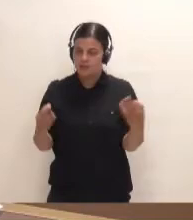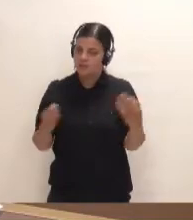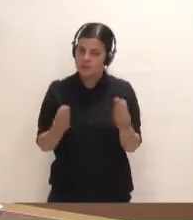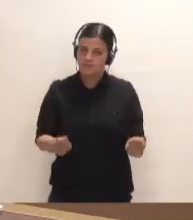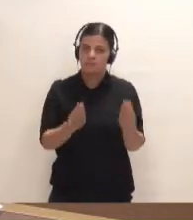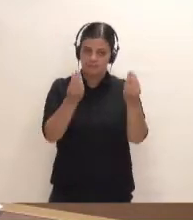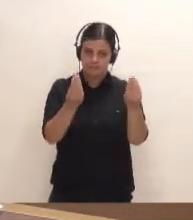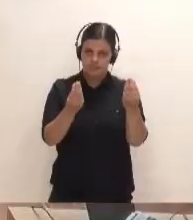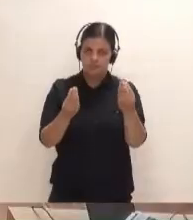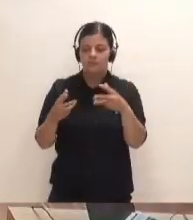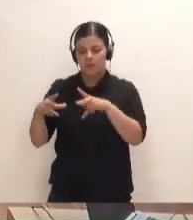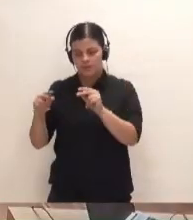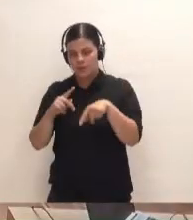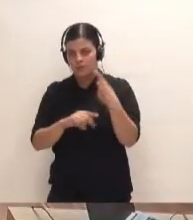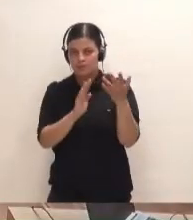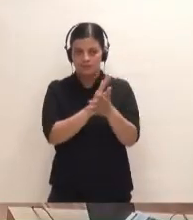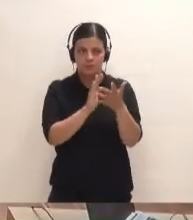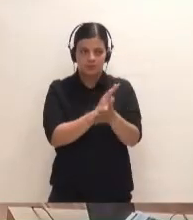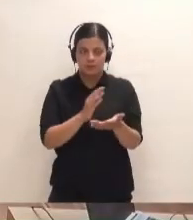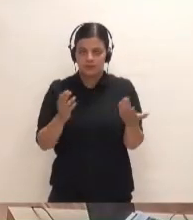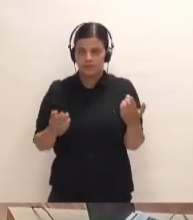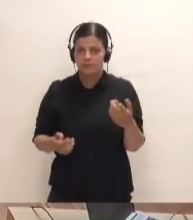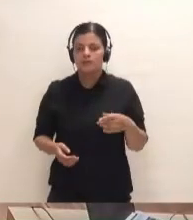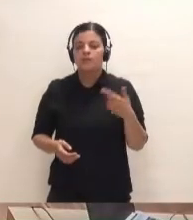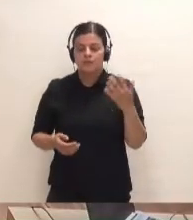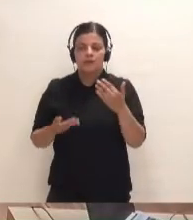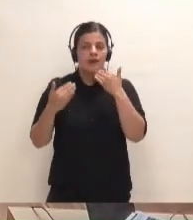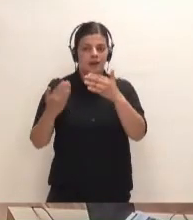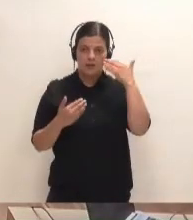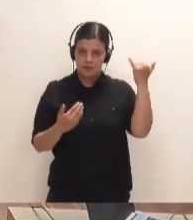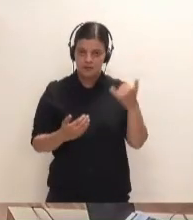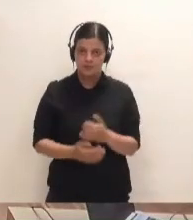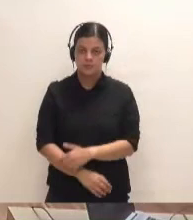y continúo la siguiente explicación. Muchas gracias. Muchas gracias, señor Alonso.